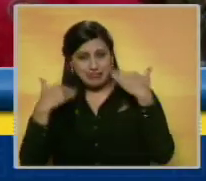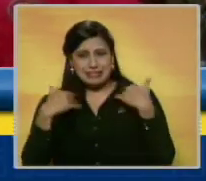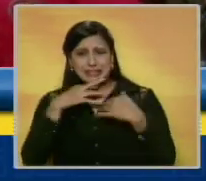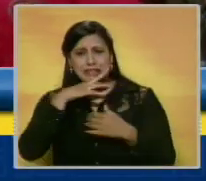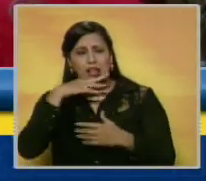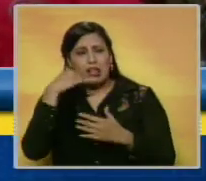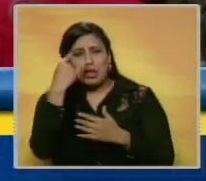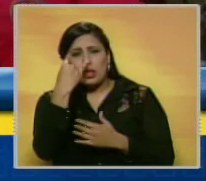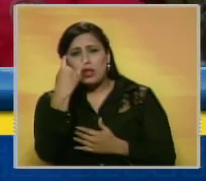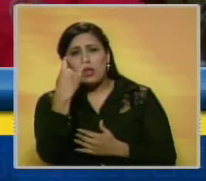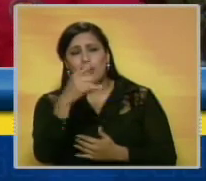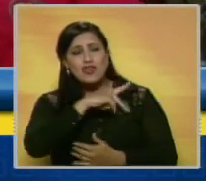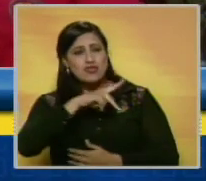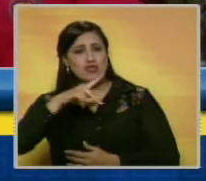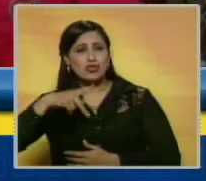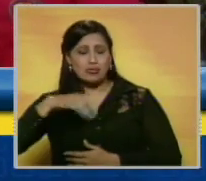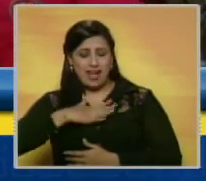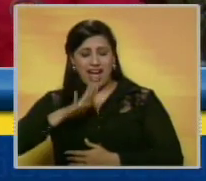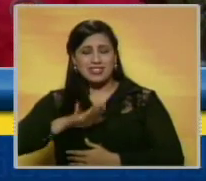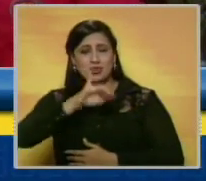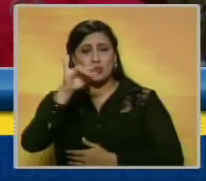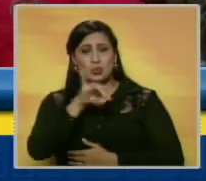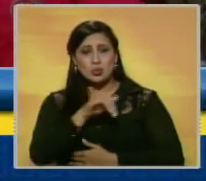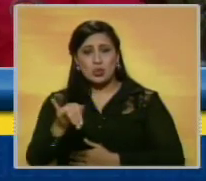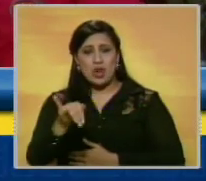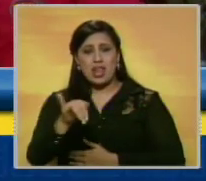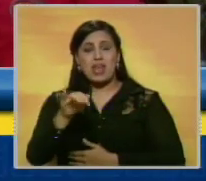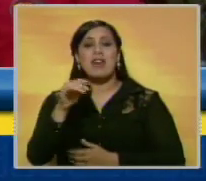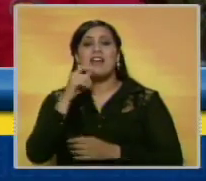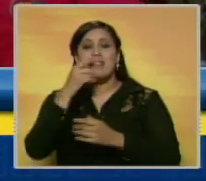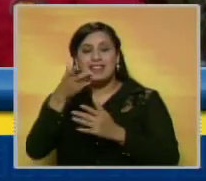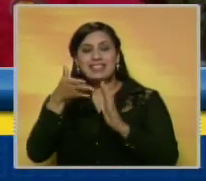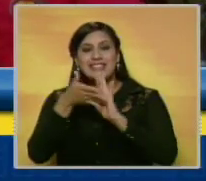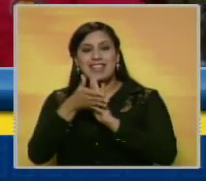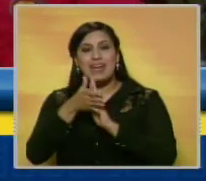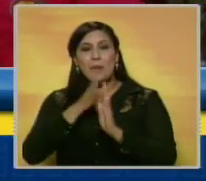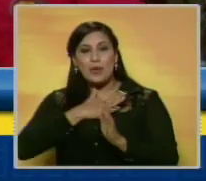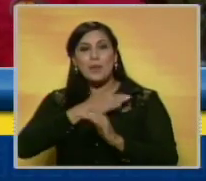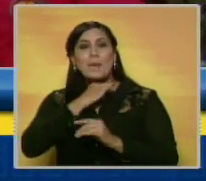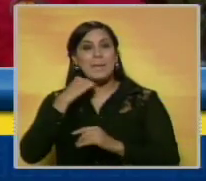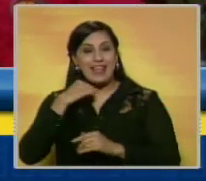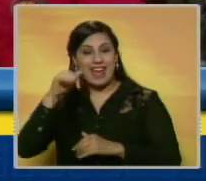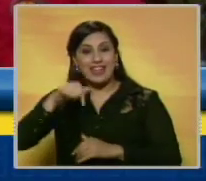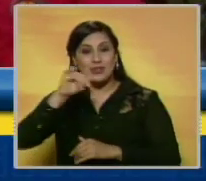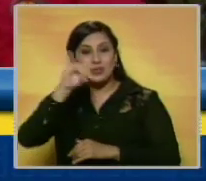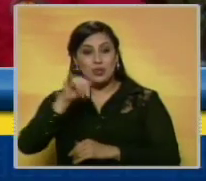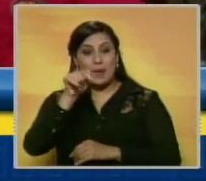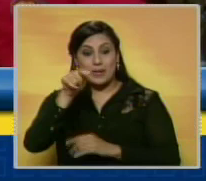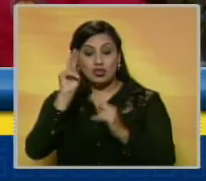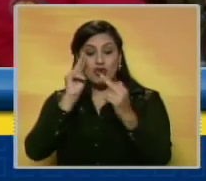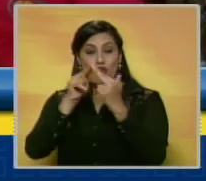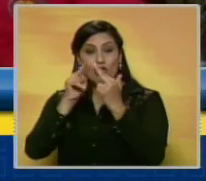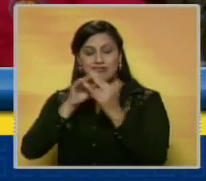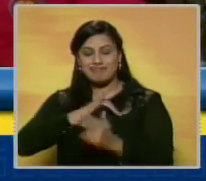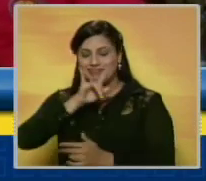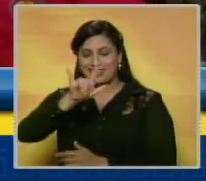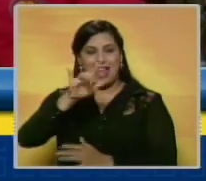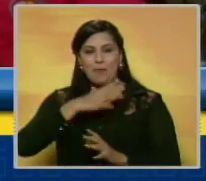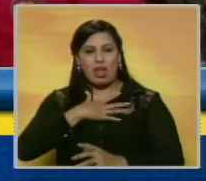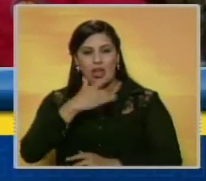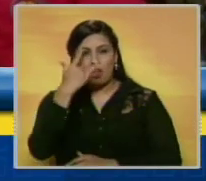cautiva a todos nosotros los zulianos. Como decía un obispo zuliano, aquel que la conoce se enamora.